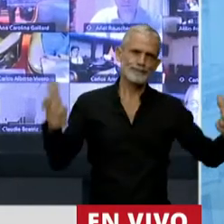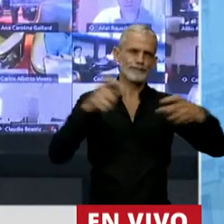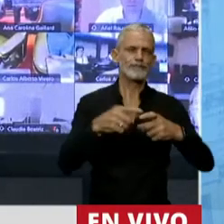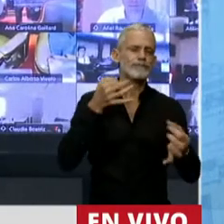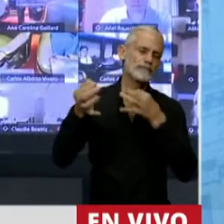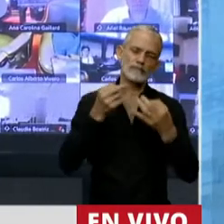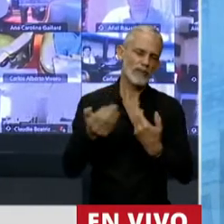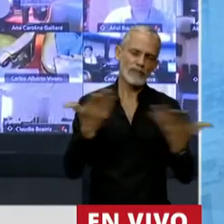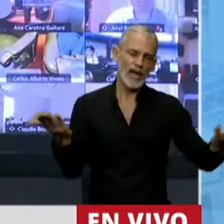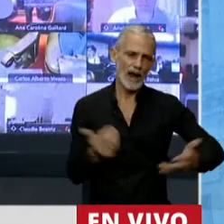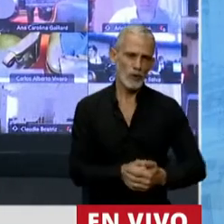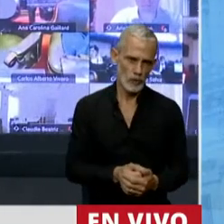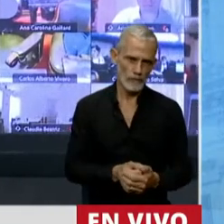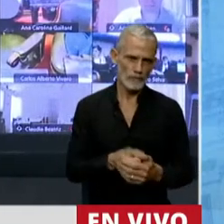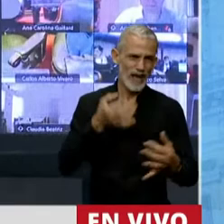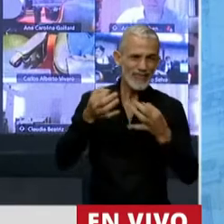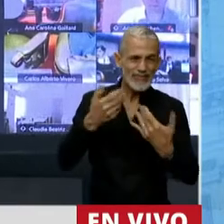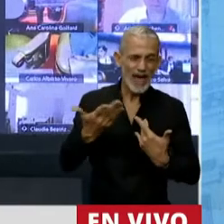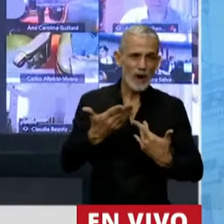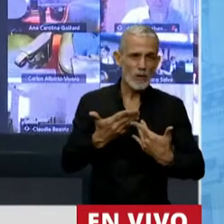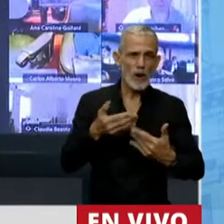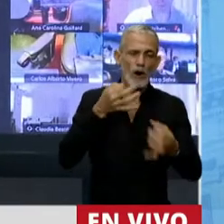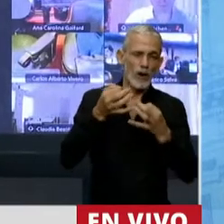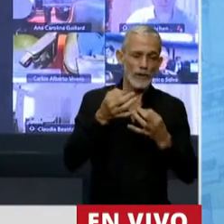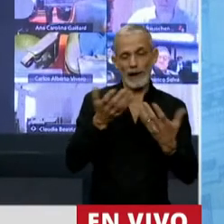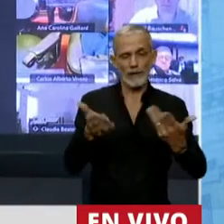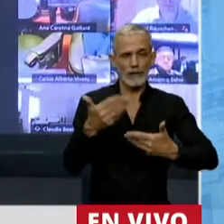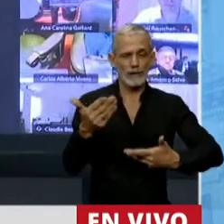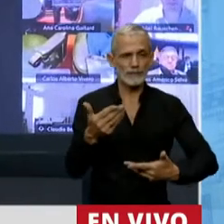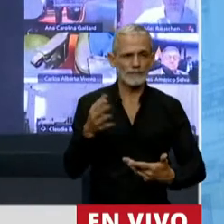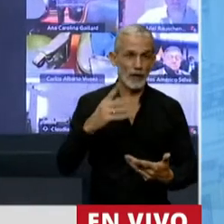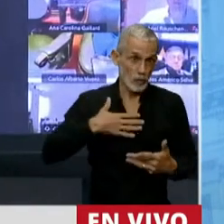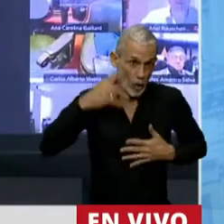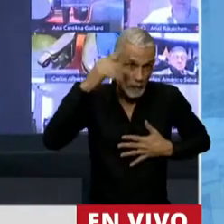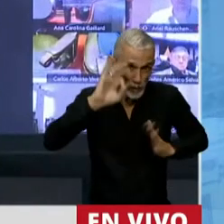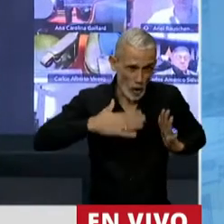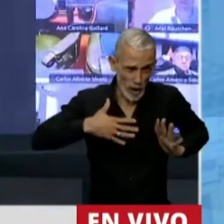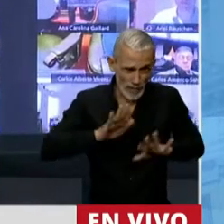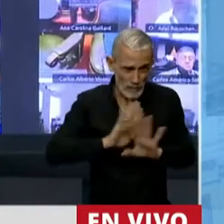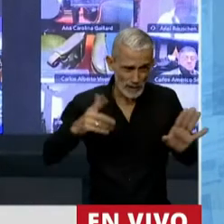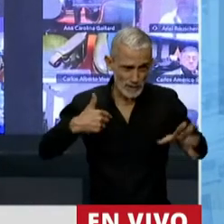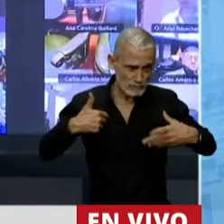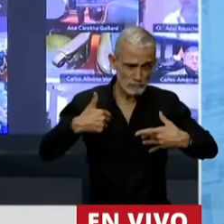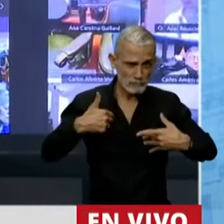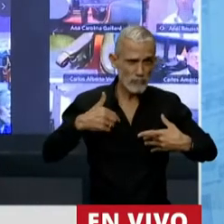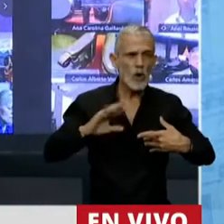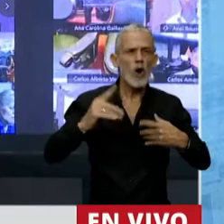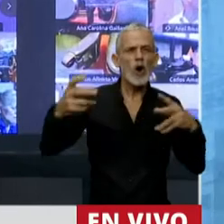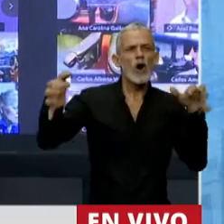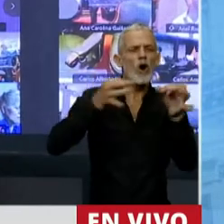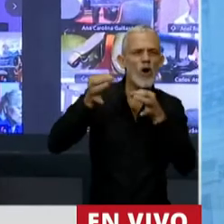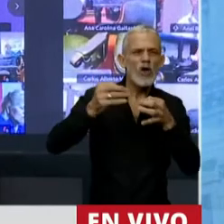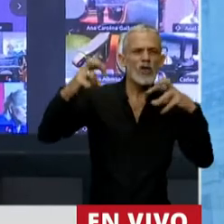ese diálogo que decía, pero no, a un diálogo y particularmente es mi opinión, no a un diálogo